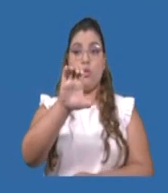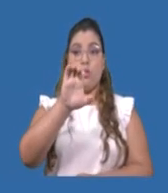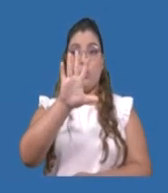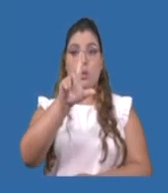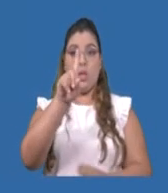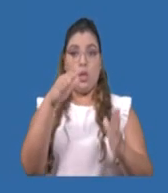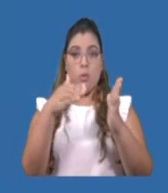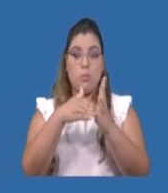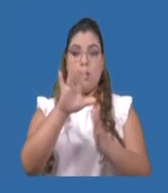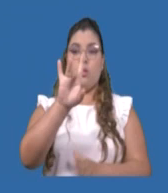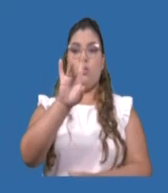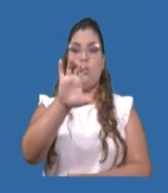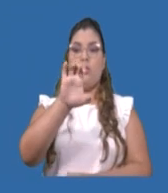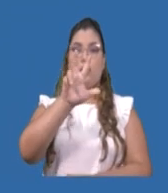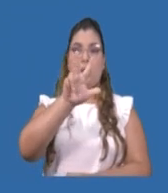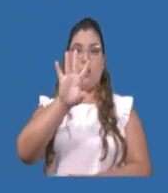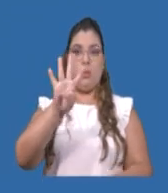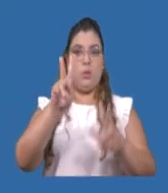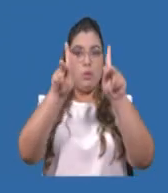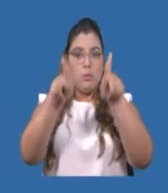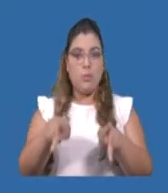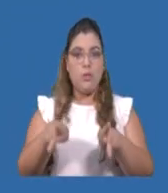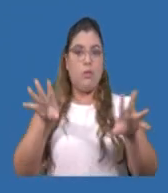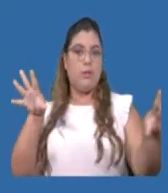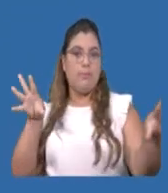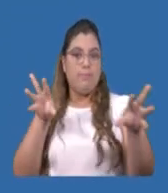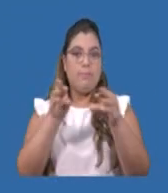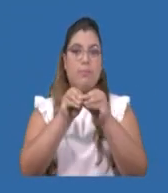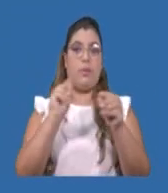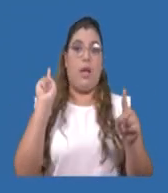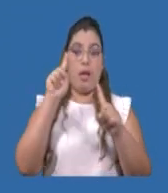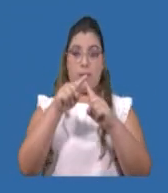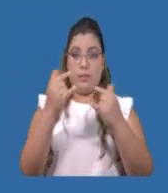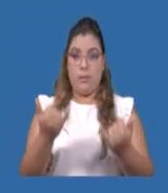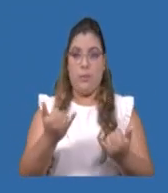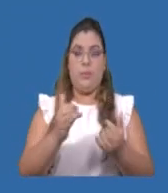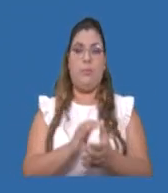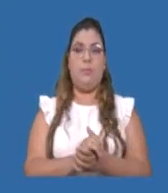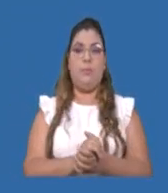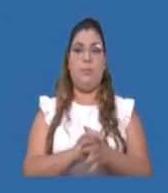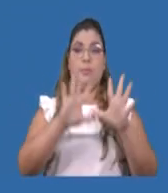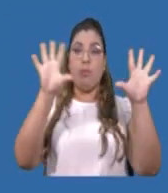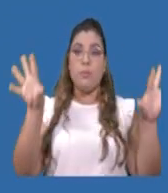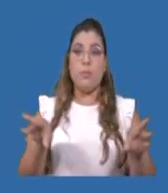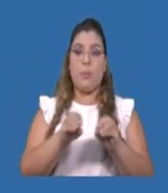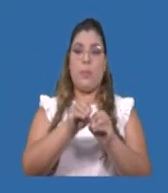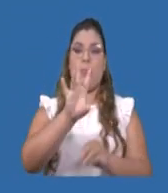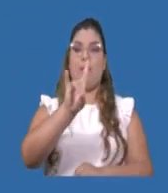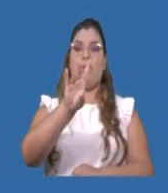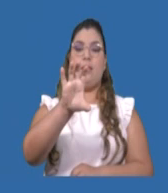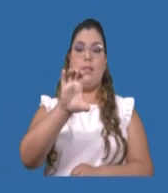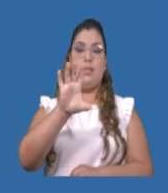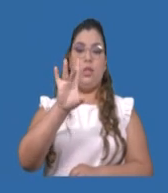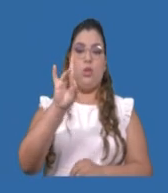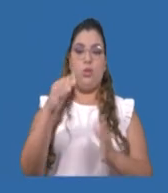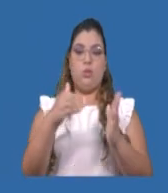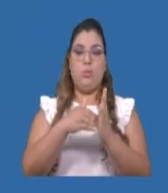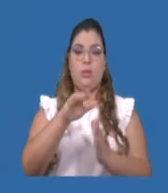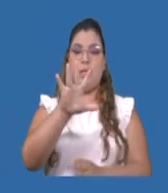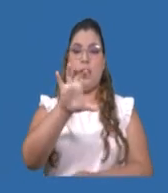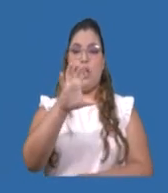.834 casos acumulados hasta la fecha, con un total de 708.540